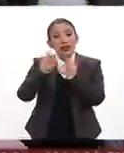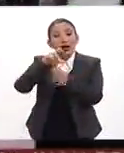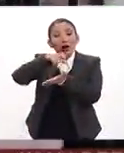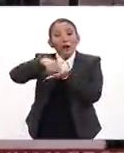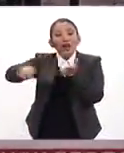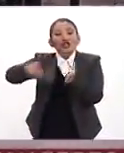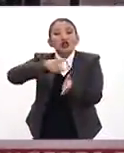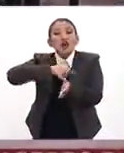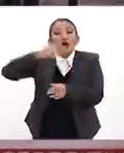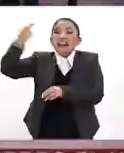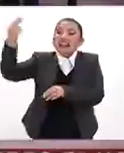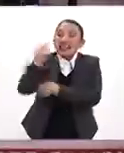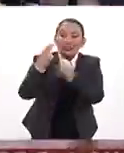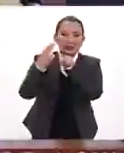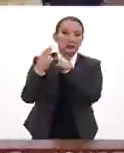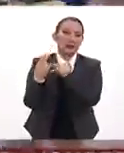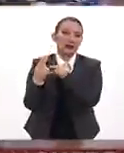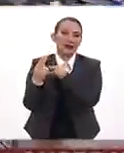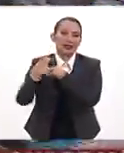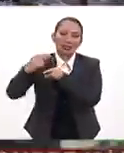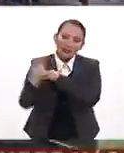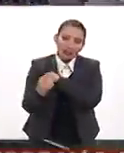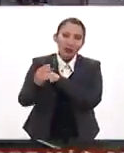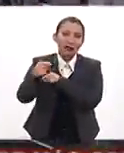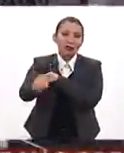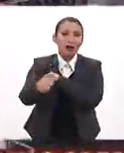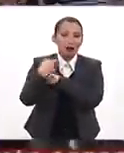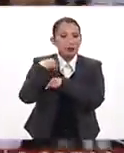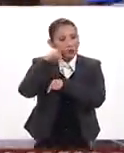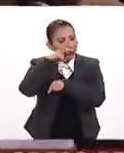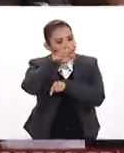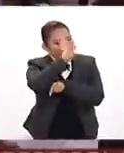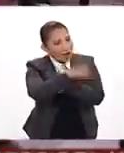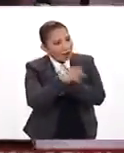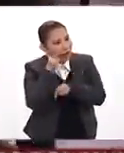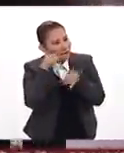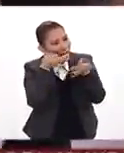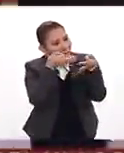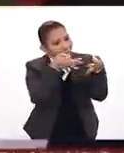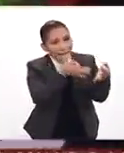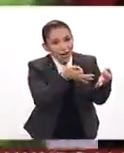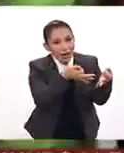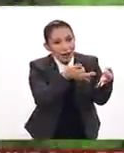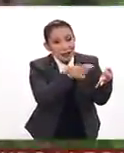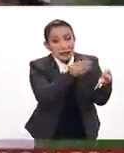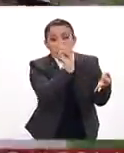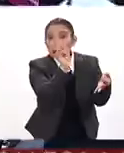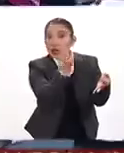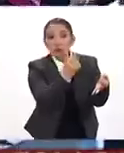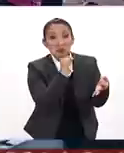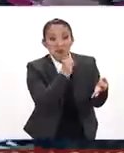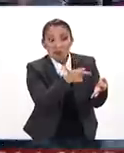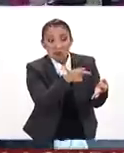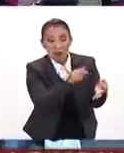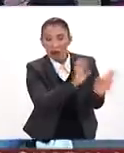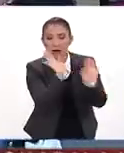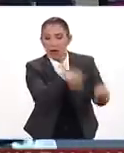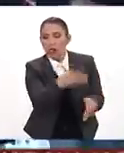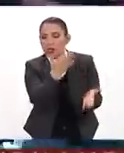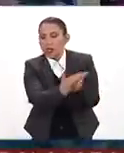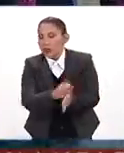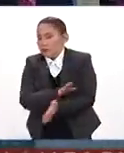compremos solamente lo que necesitamos. Es decir, aunque encontremos una oferta que pareciera muy buena, si es algo que no necesitamos, mejor